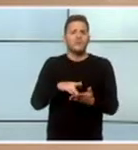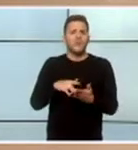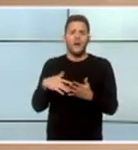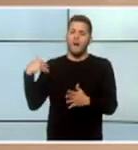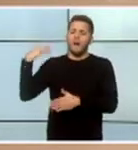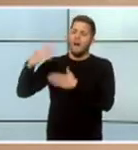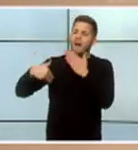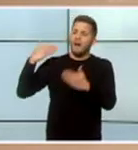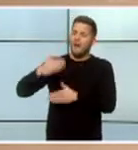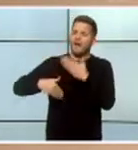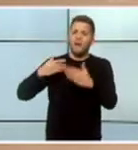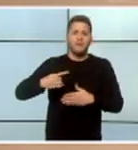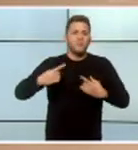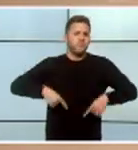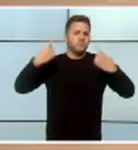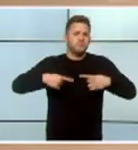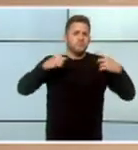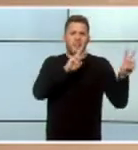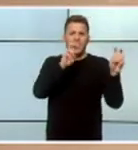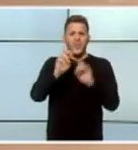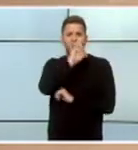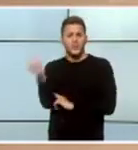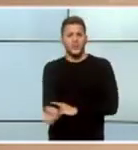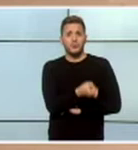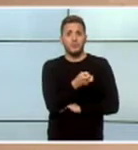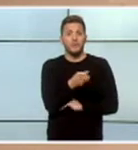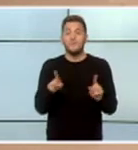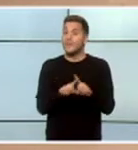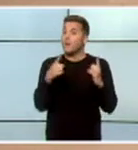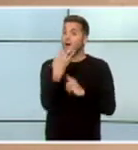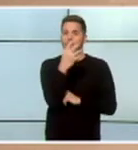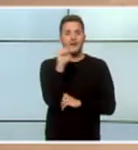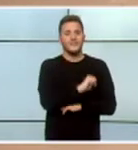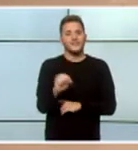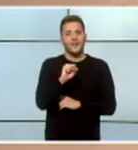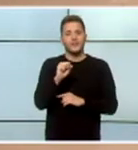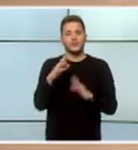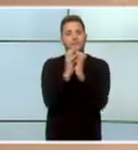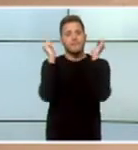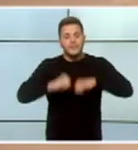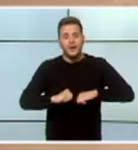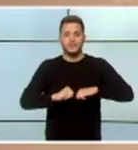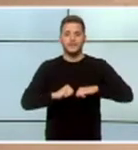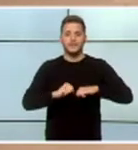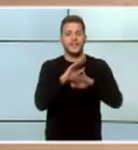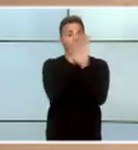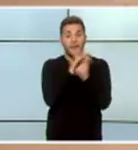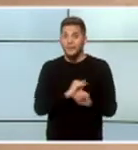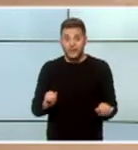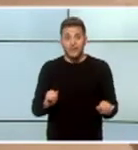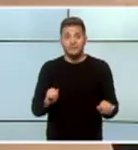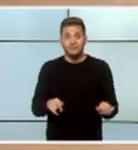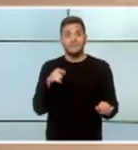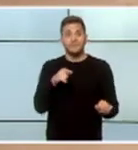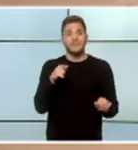discutiendo por unas razones o por otras... ...estos 40 años de entendimiento, de paz... ...de acuerdo... ...son los que más